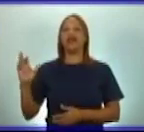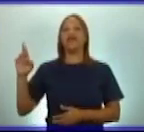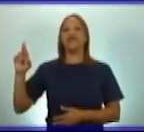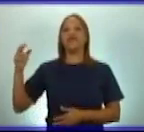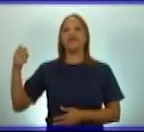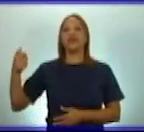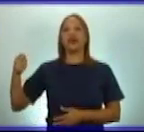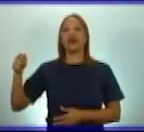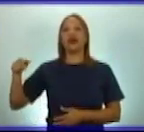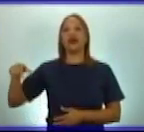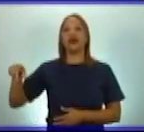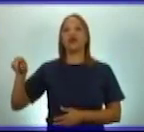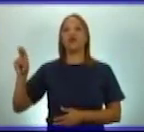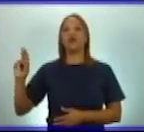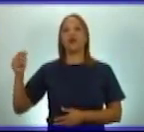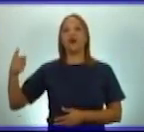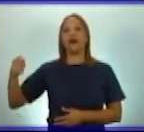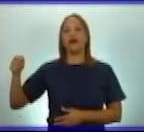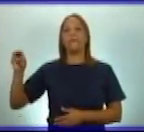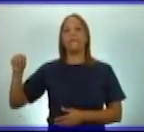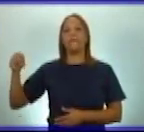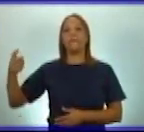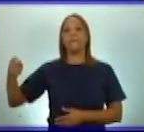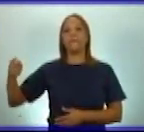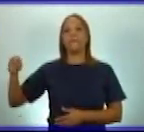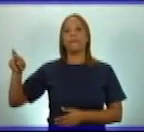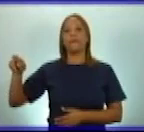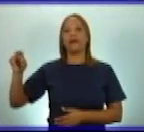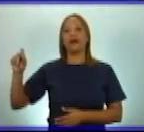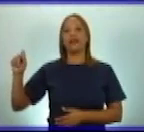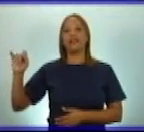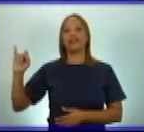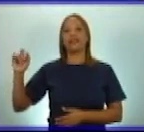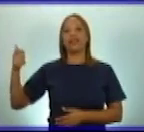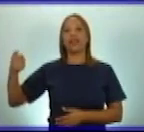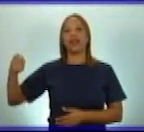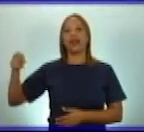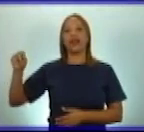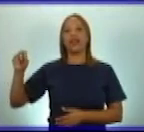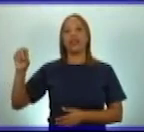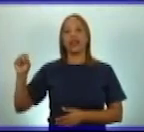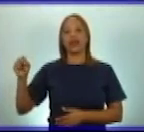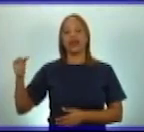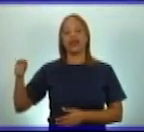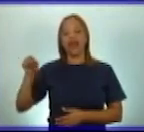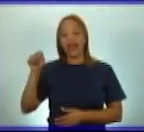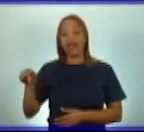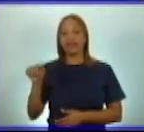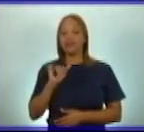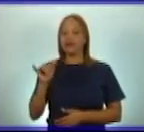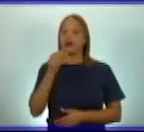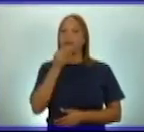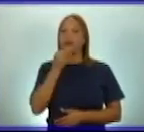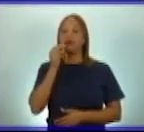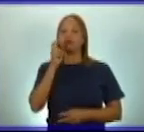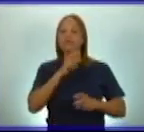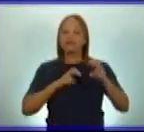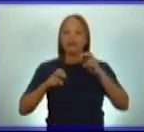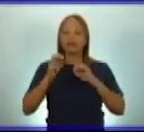es otro museo donde también te permitirá el estudio de estos contenidos. Y que también